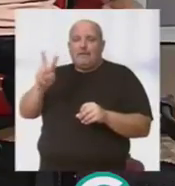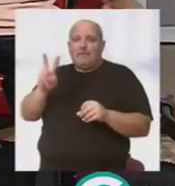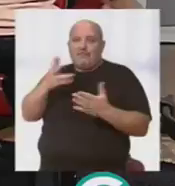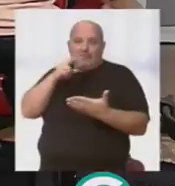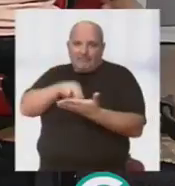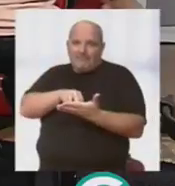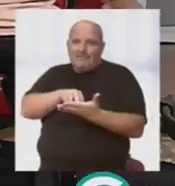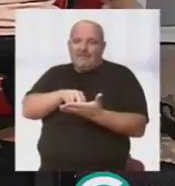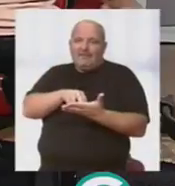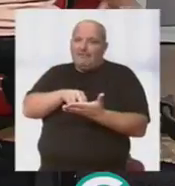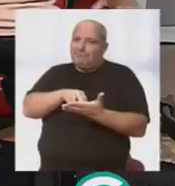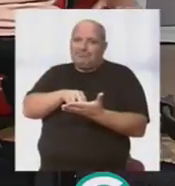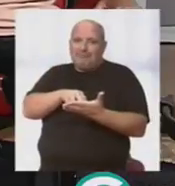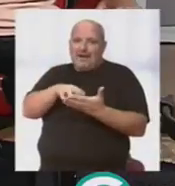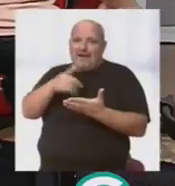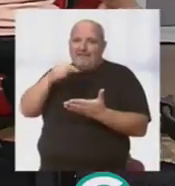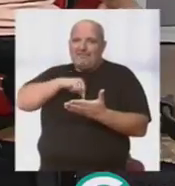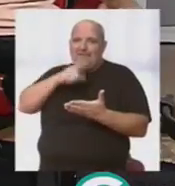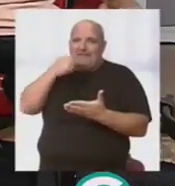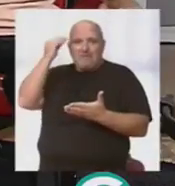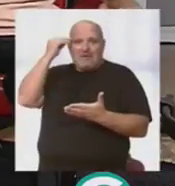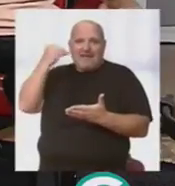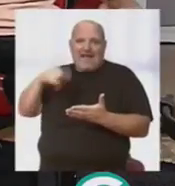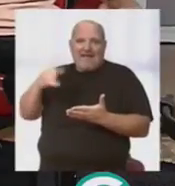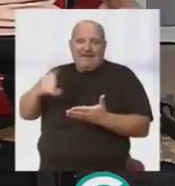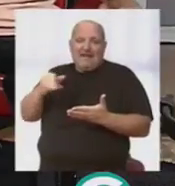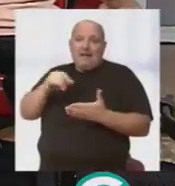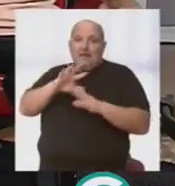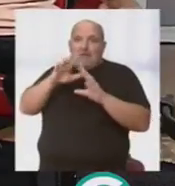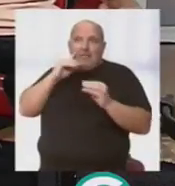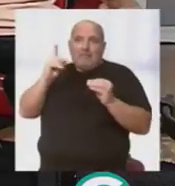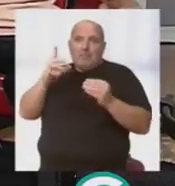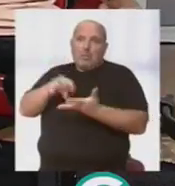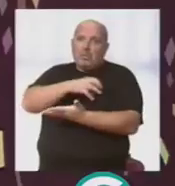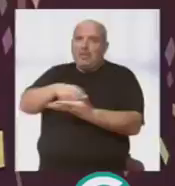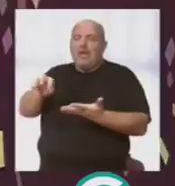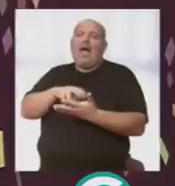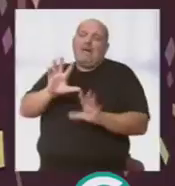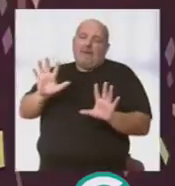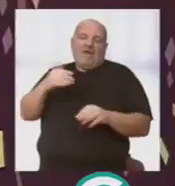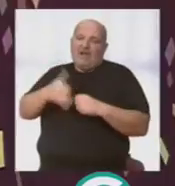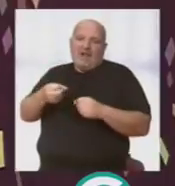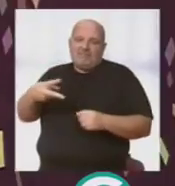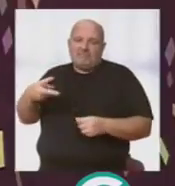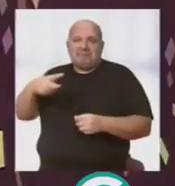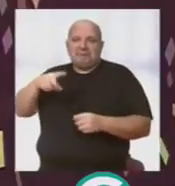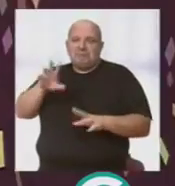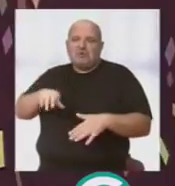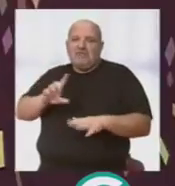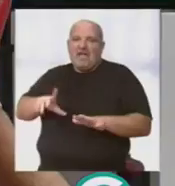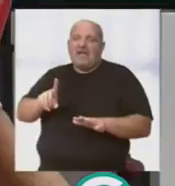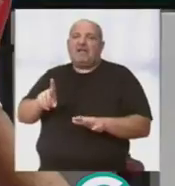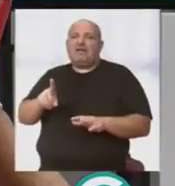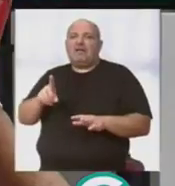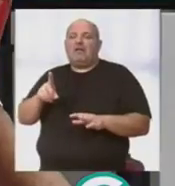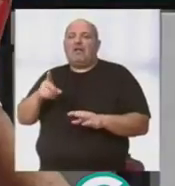libro. Hay que confesar, ¿no? Miramos el libro porque podía existir esa duda, pero no estaba, no estaba